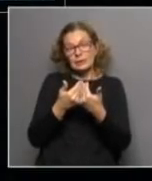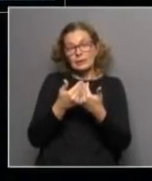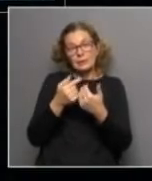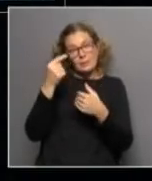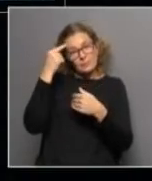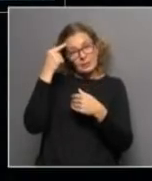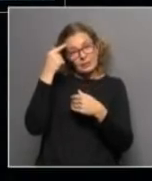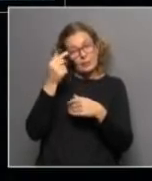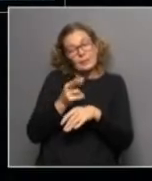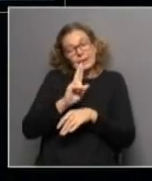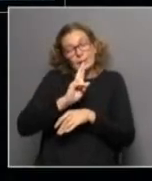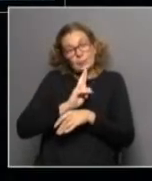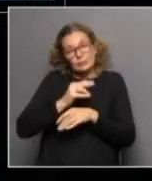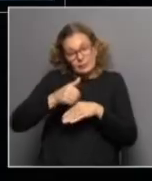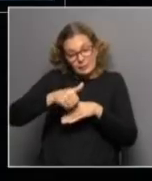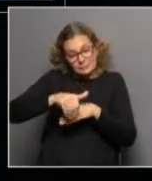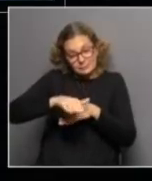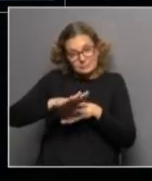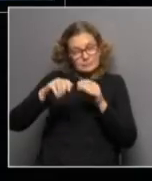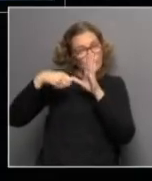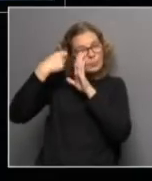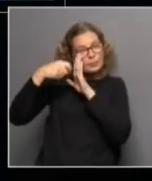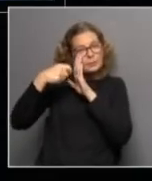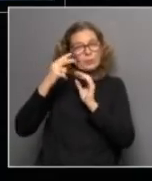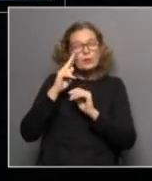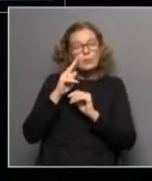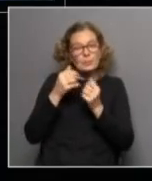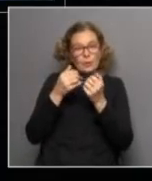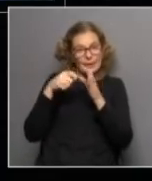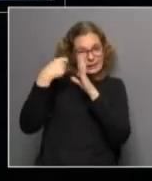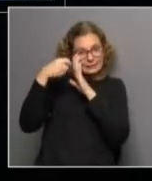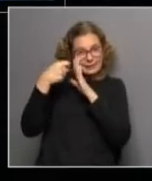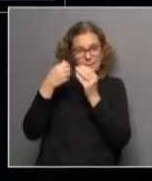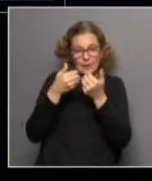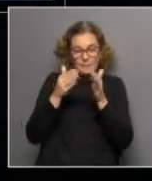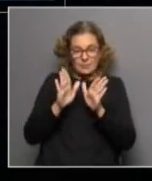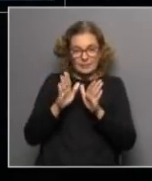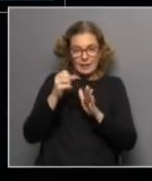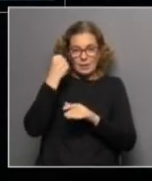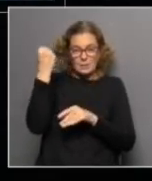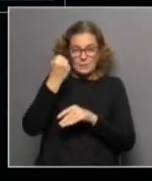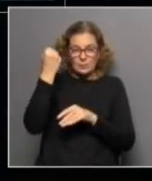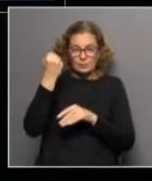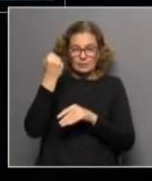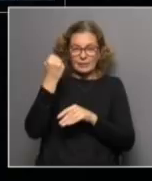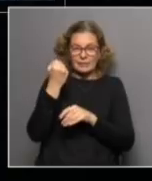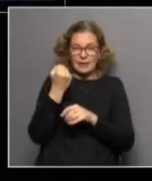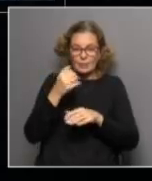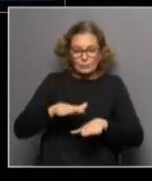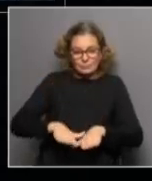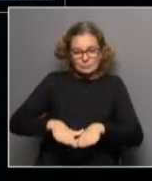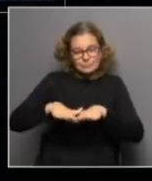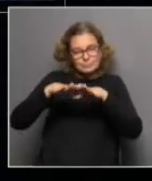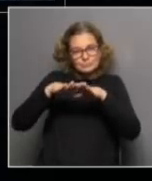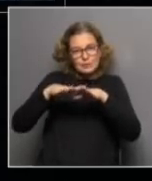a intentar ser respondida a lo largo del programa. Y es, lo vimos en el tel de arranque, Ricardo, Denise, la importancia de la primera infancia para